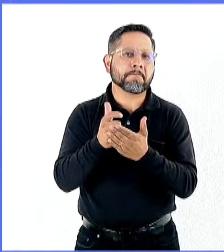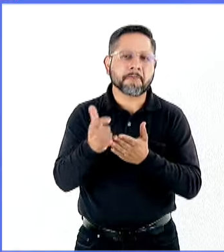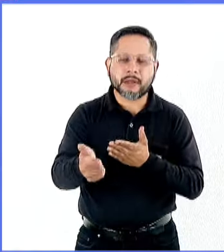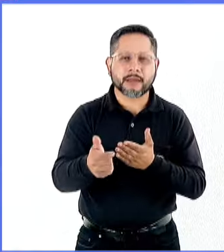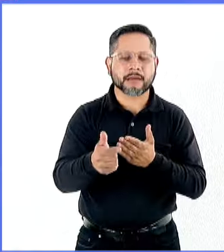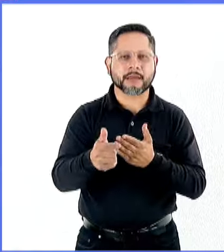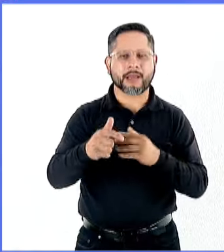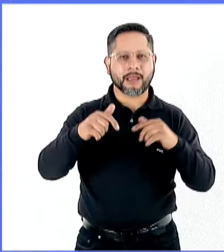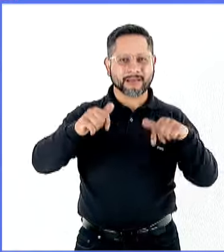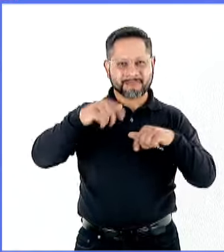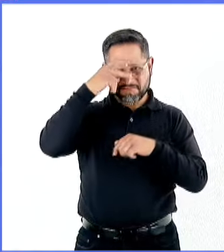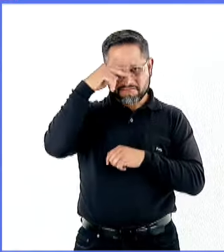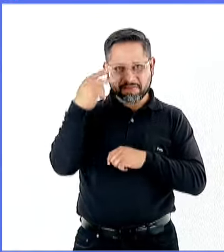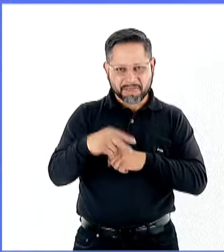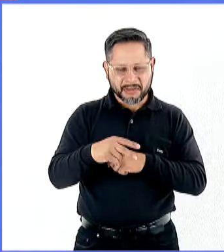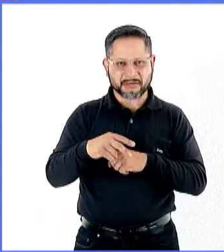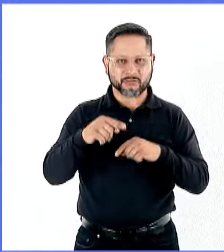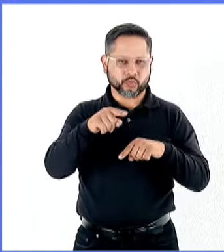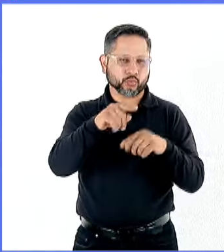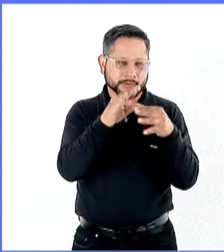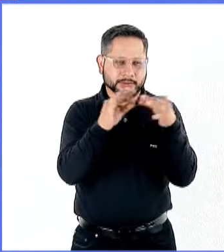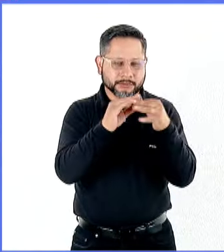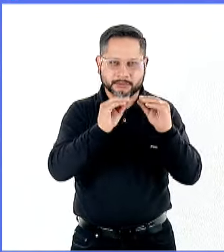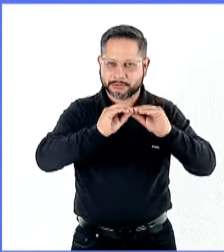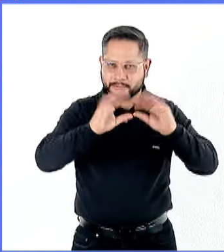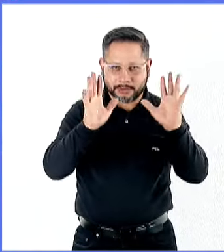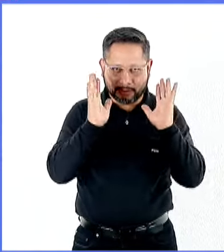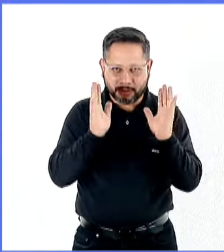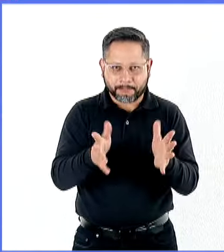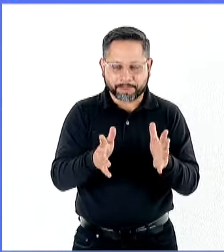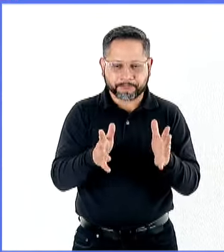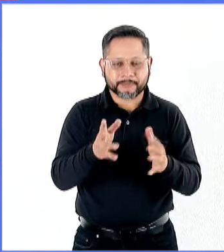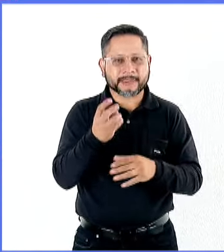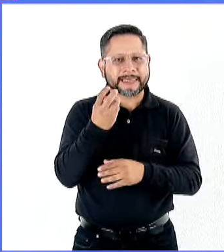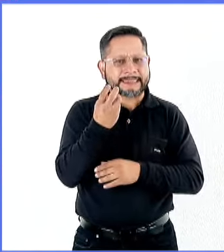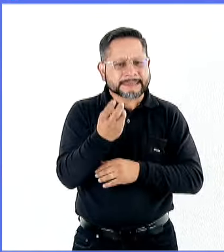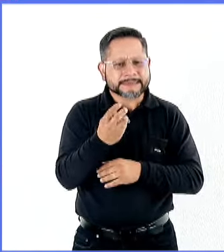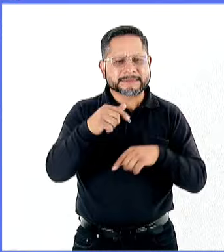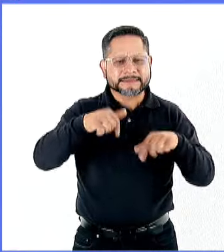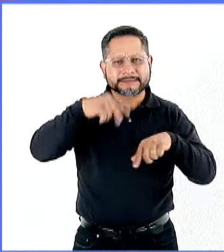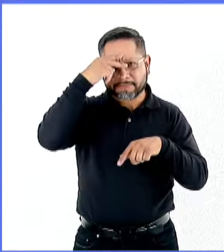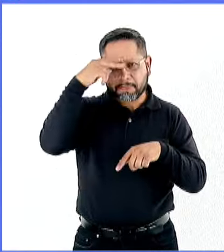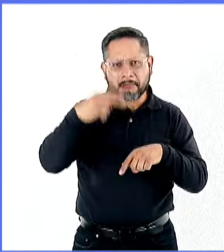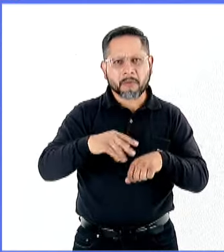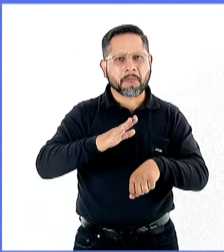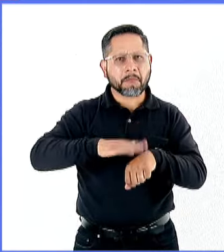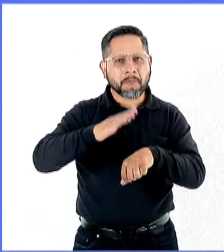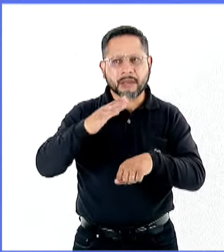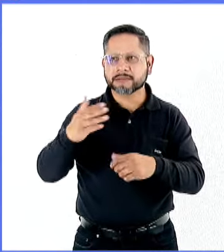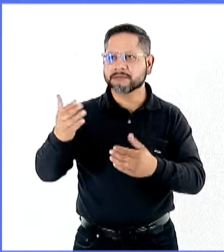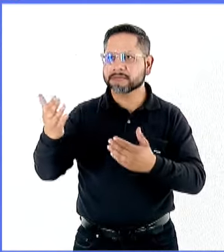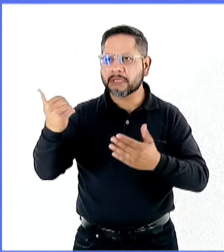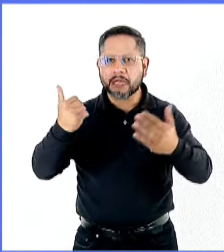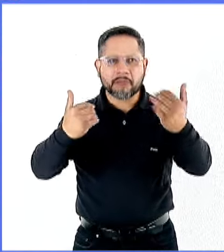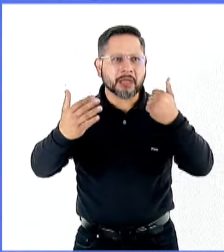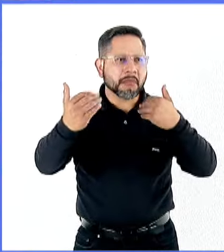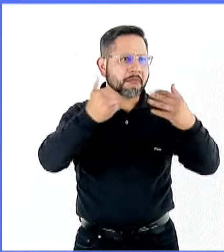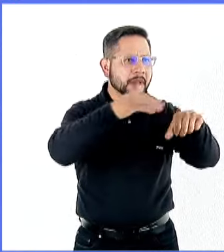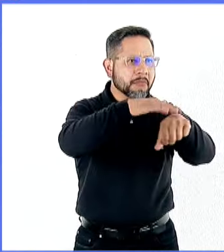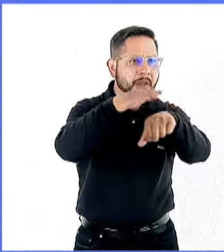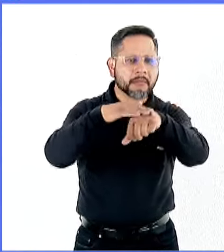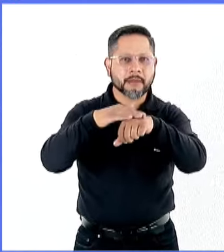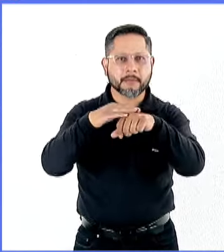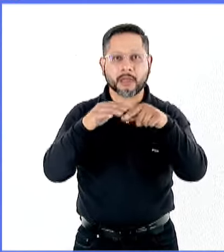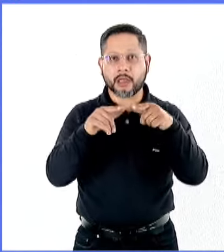México, además de lo que ya nos dijiste, es este escenario que se ha vuelto un punto importante para que